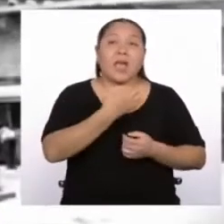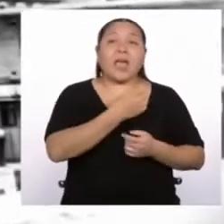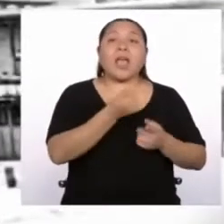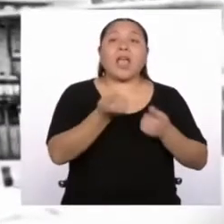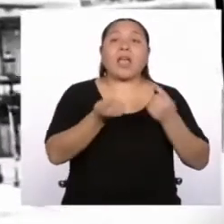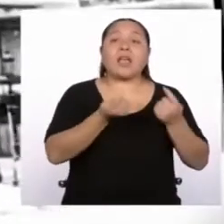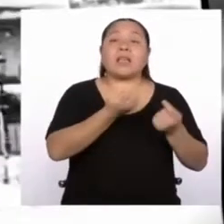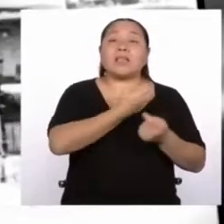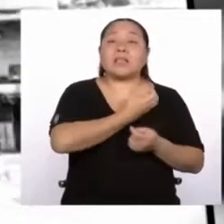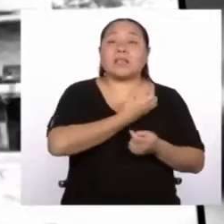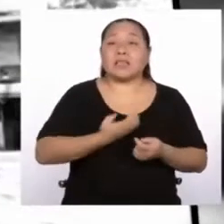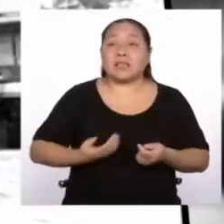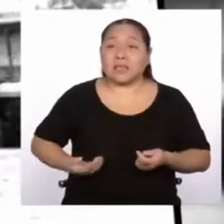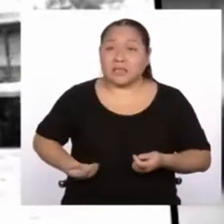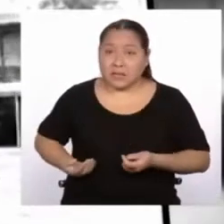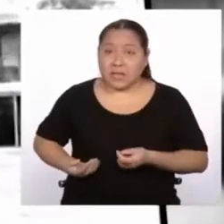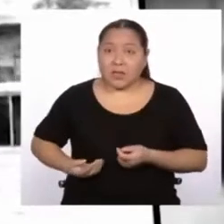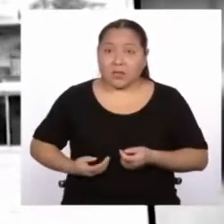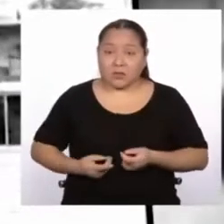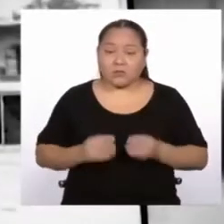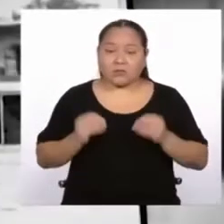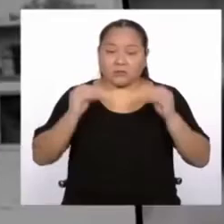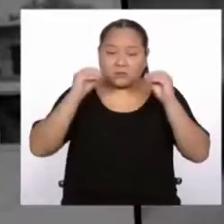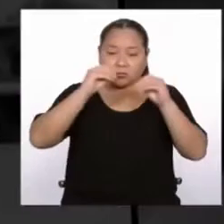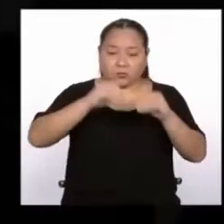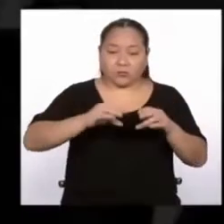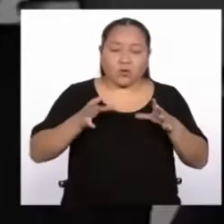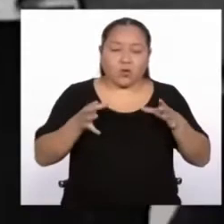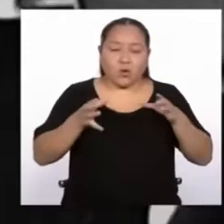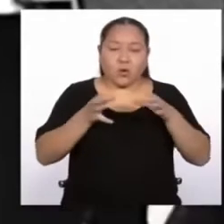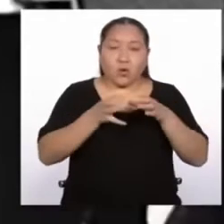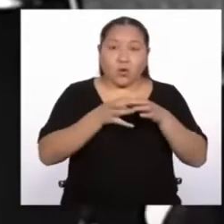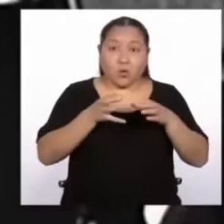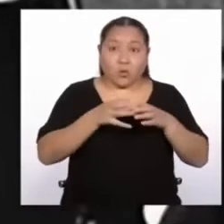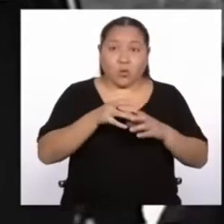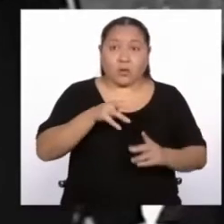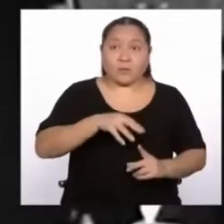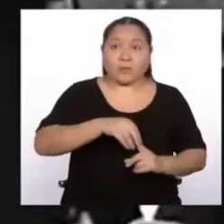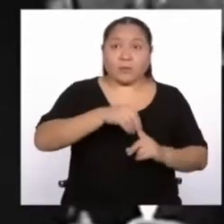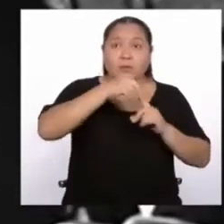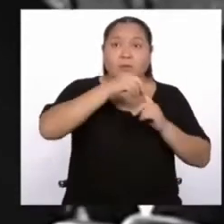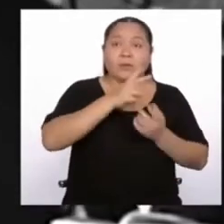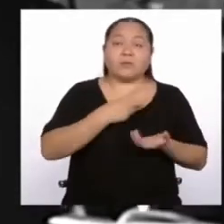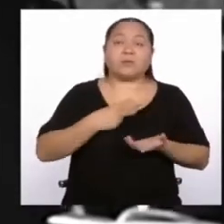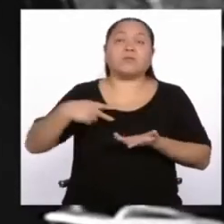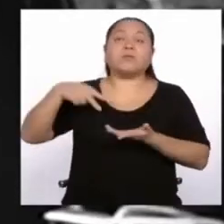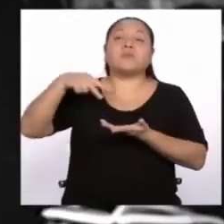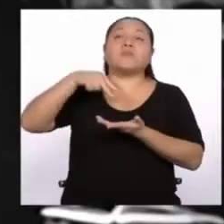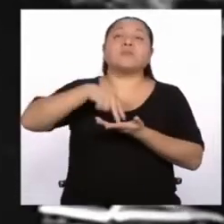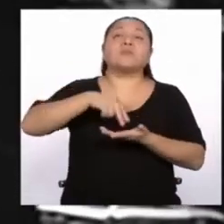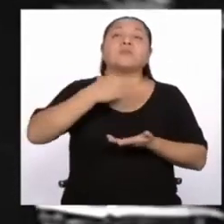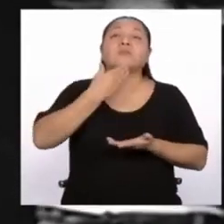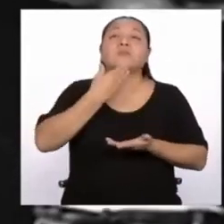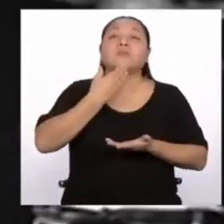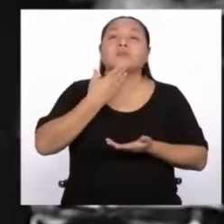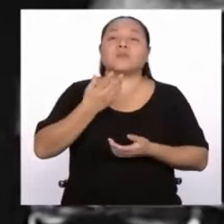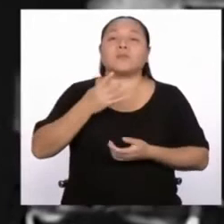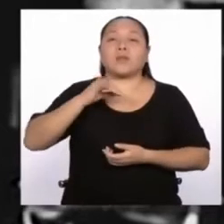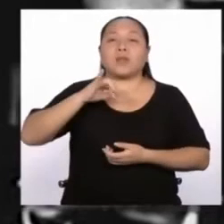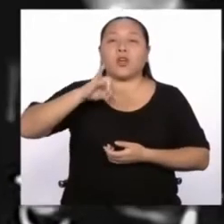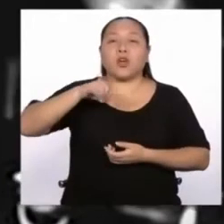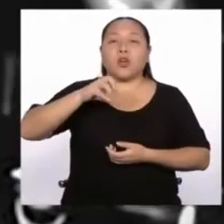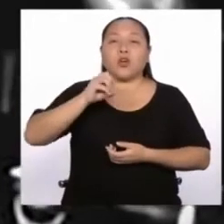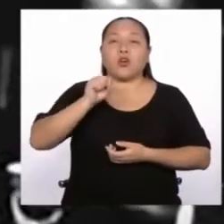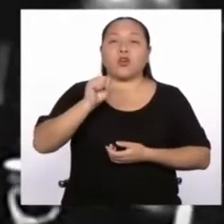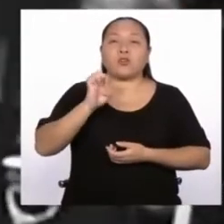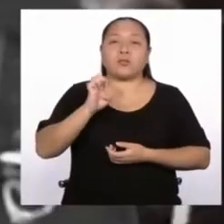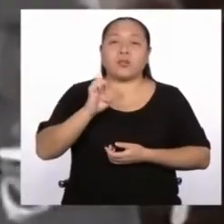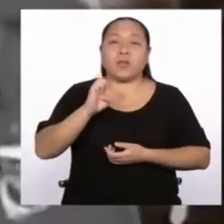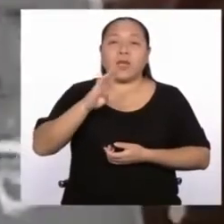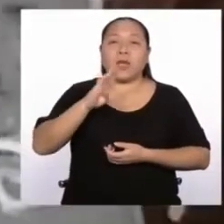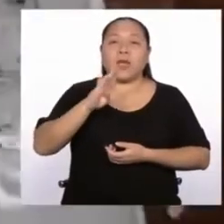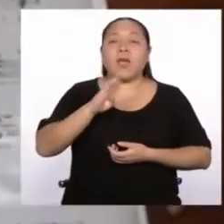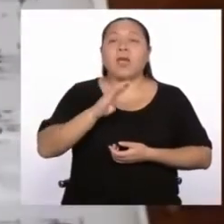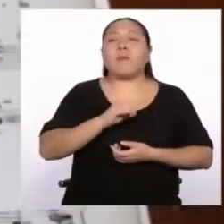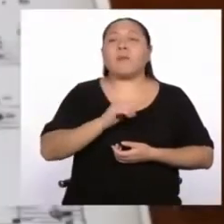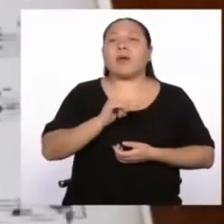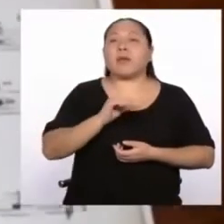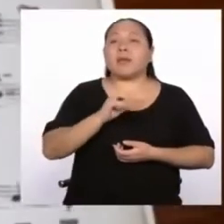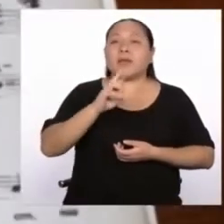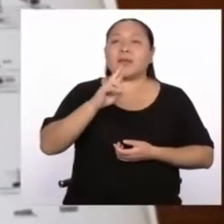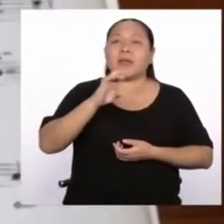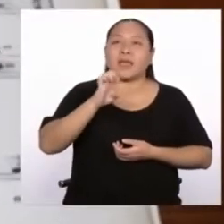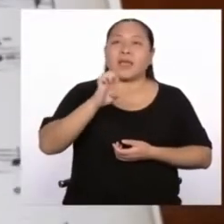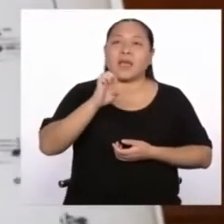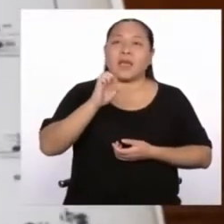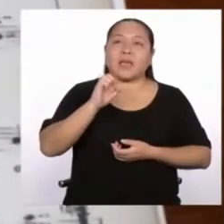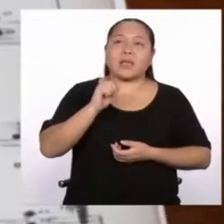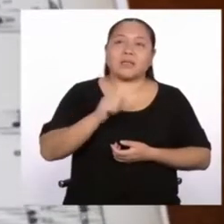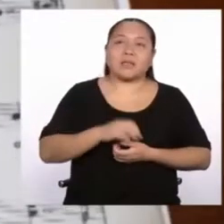organizó una comisión especial presidida por el reconocido compositor José Valle Riestra y en mayo de